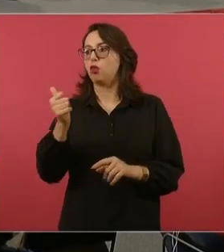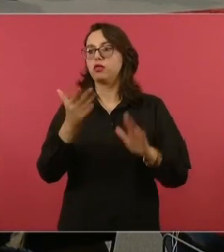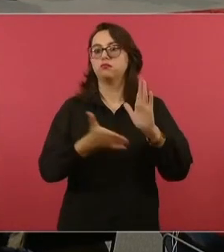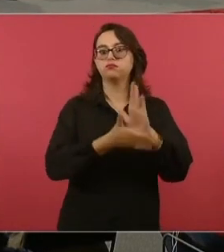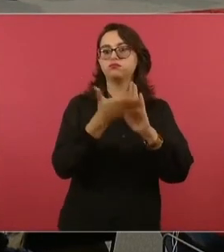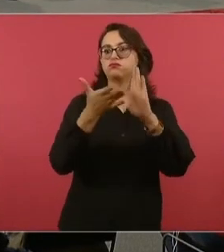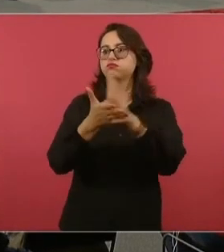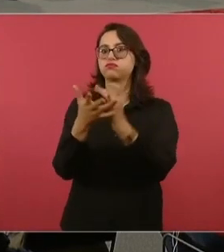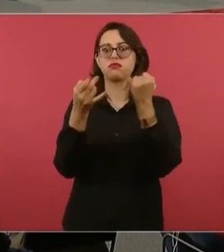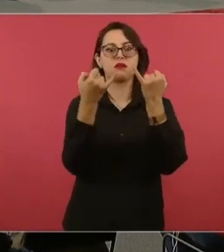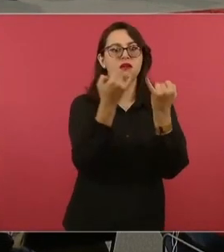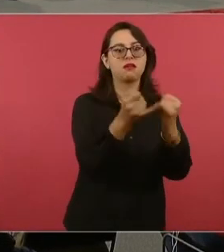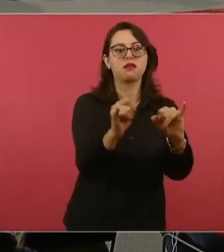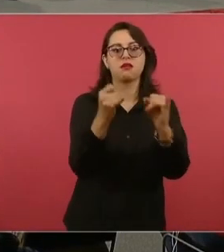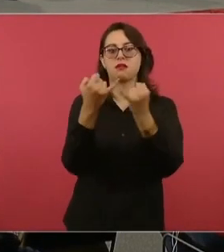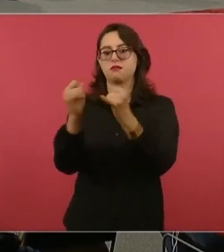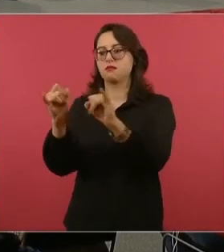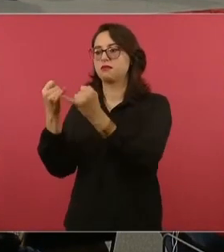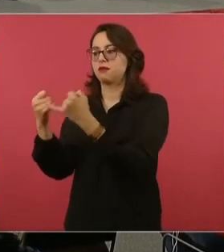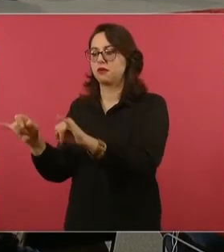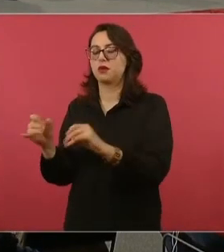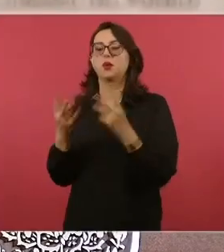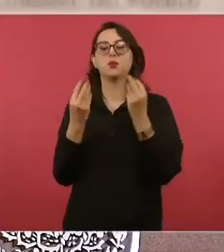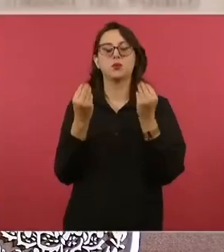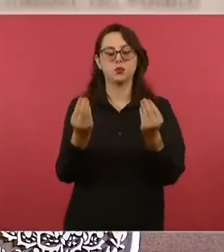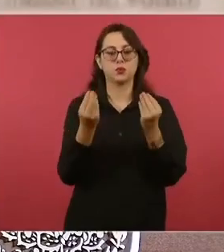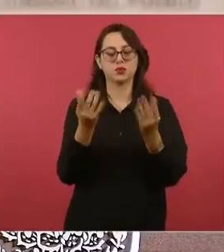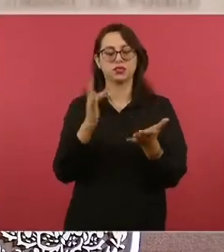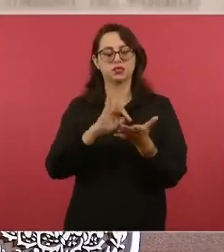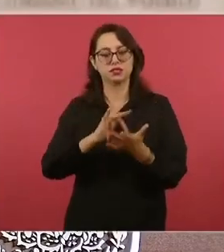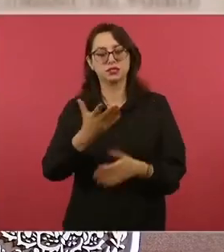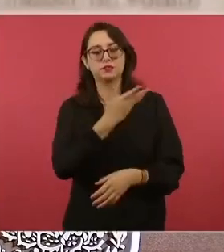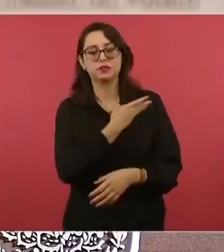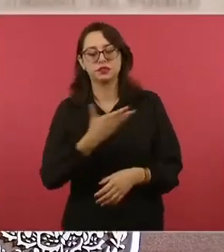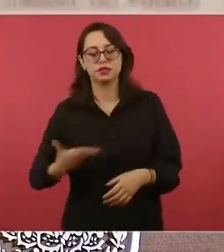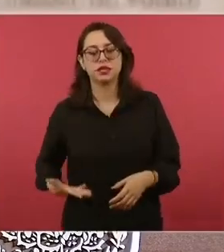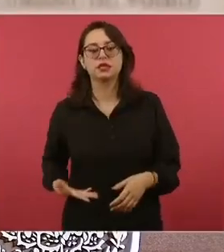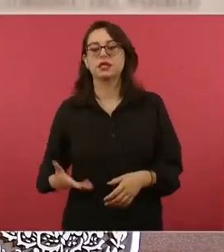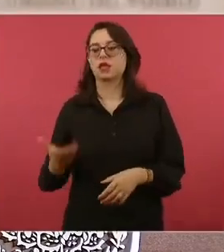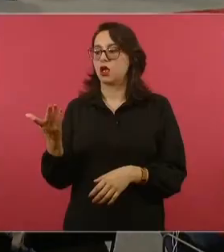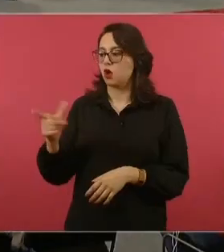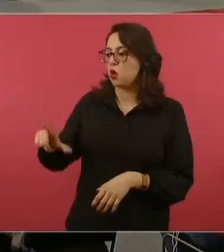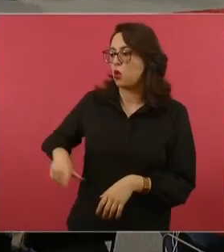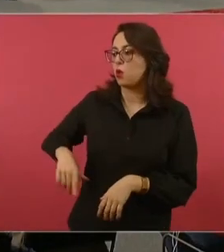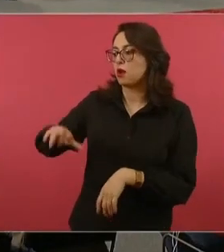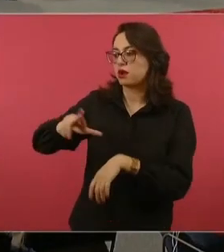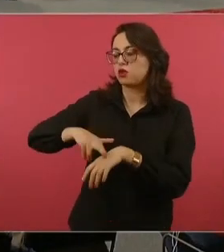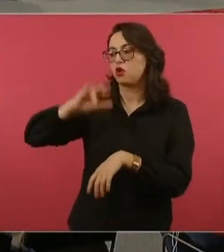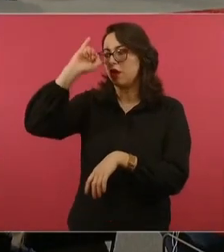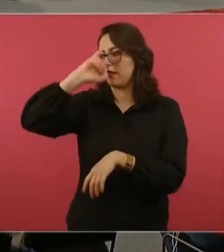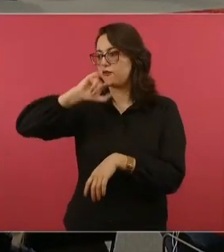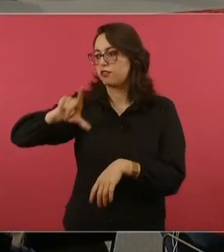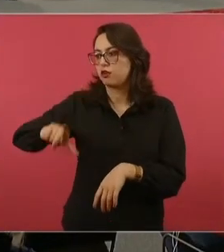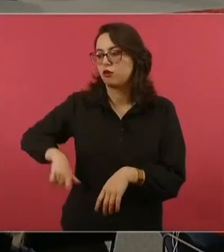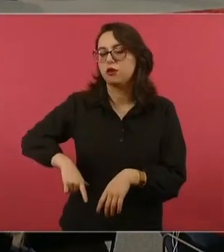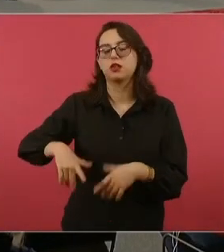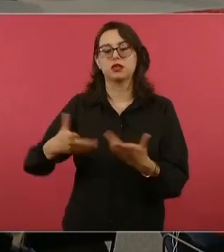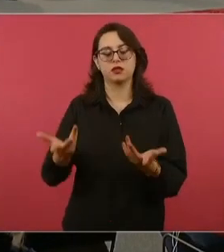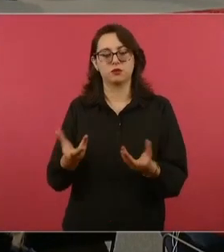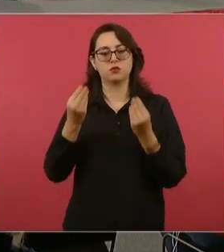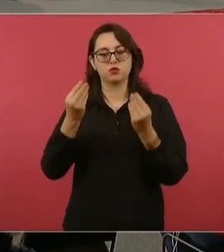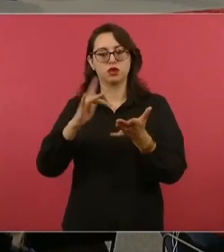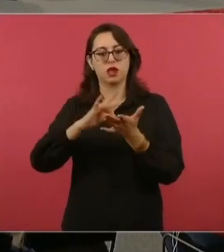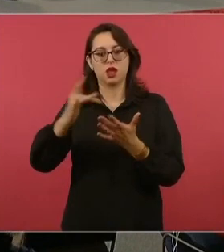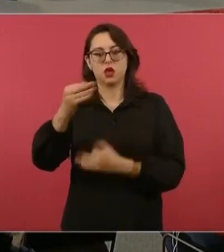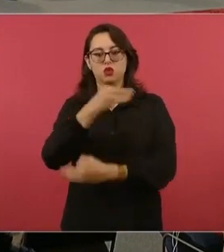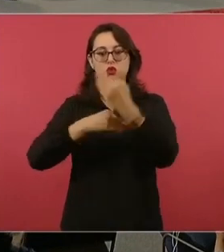que van a ser a beneficio para nuestros mexicanos. Muchas gracias, señor presidente, muchas gracias, señor gobernador, jefe de gobierno, muchísimas gracias